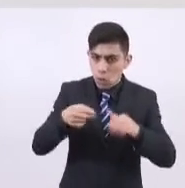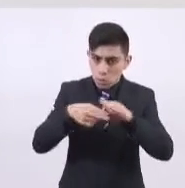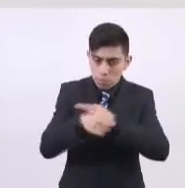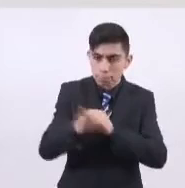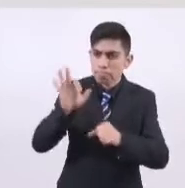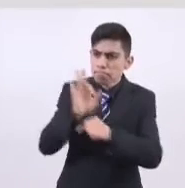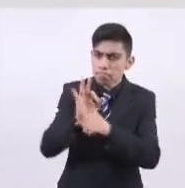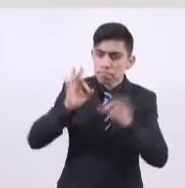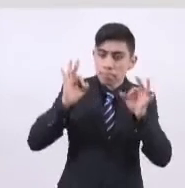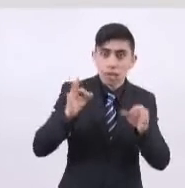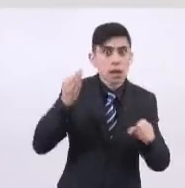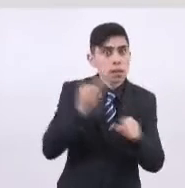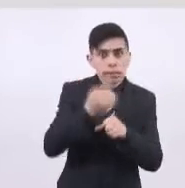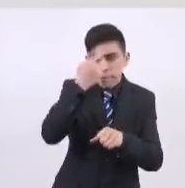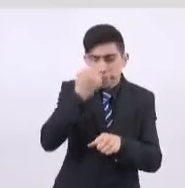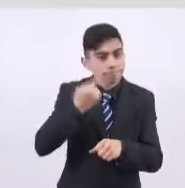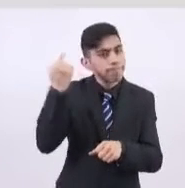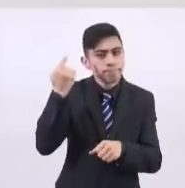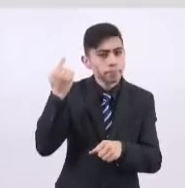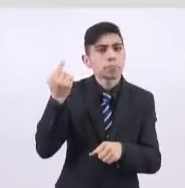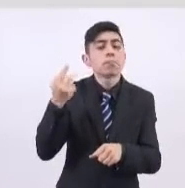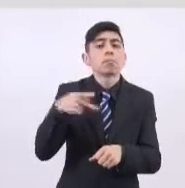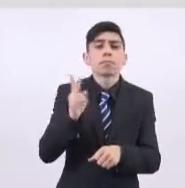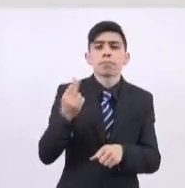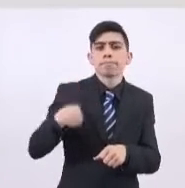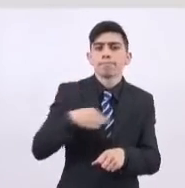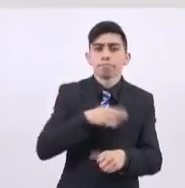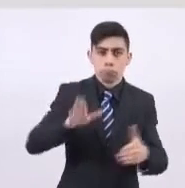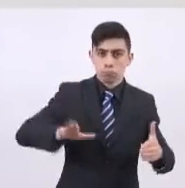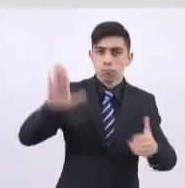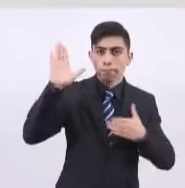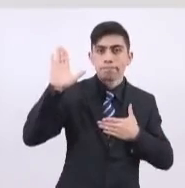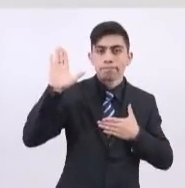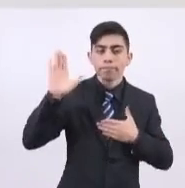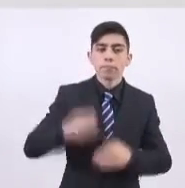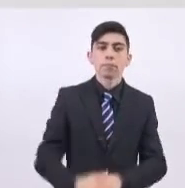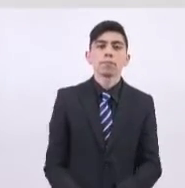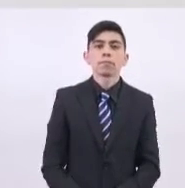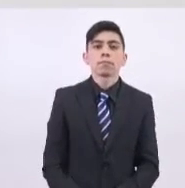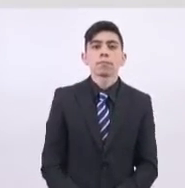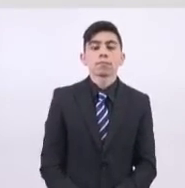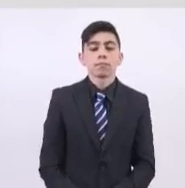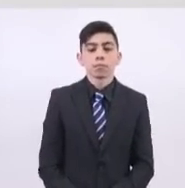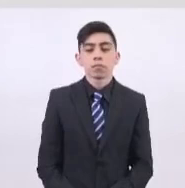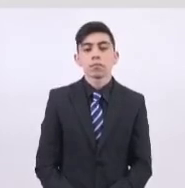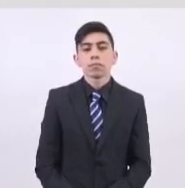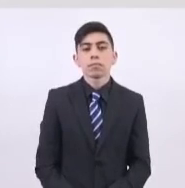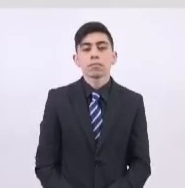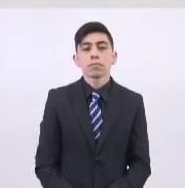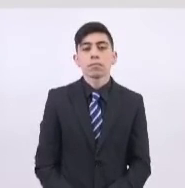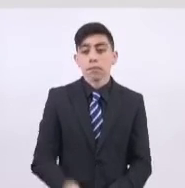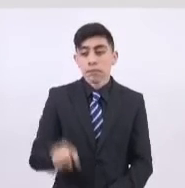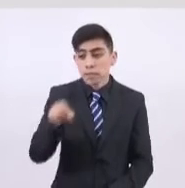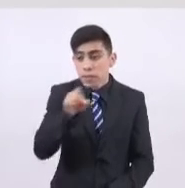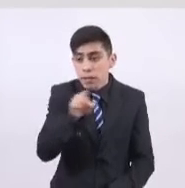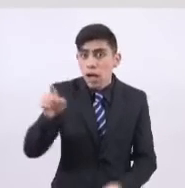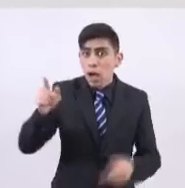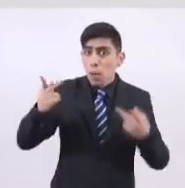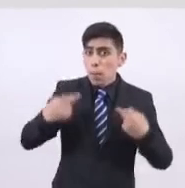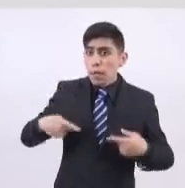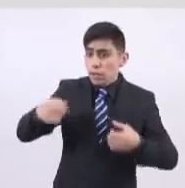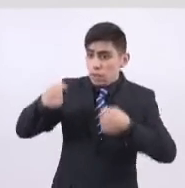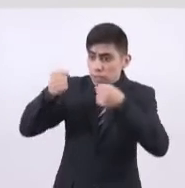La tarea no es fácil, pero estamos comprometidos en este objetivo. La seguridad de los usuarios es la